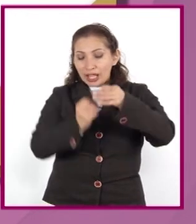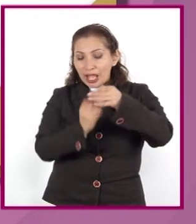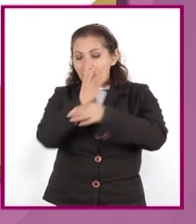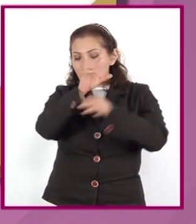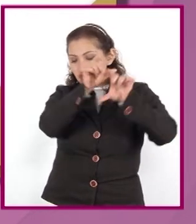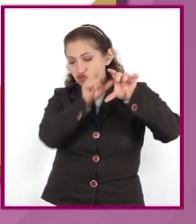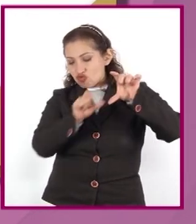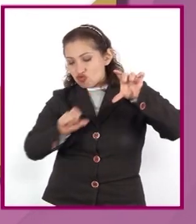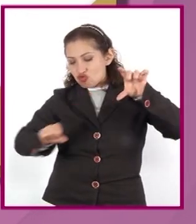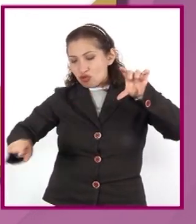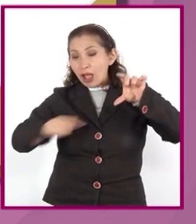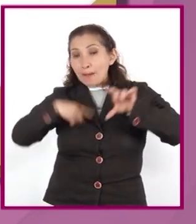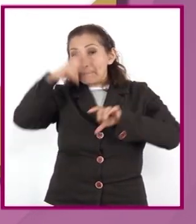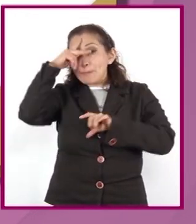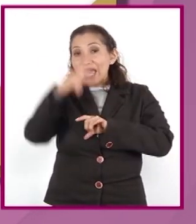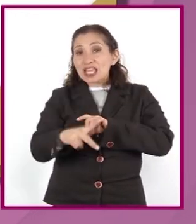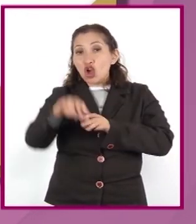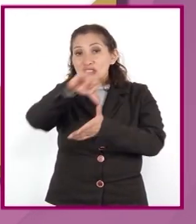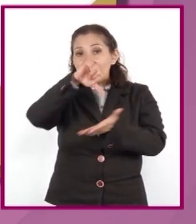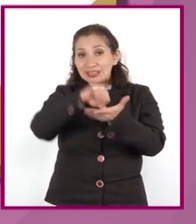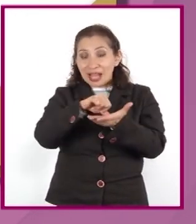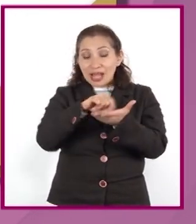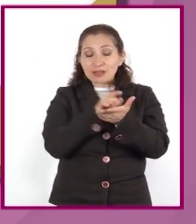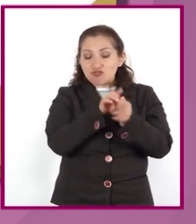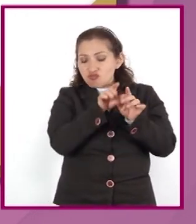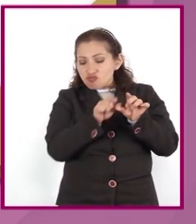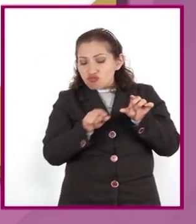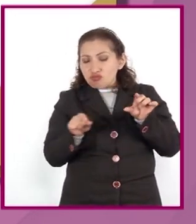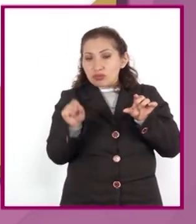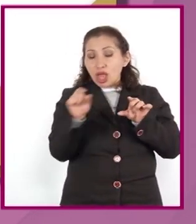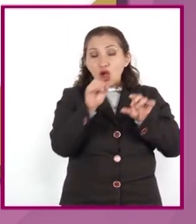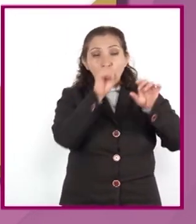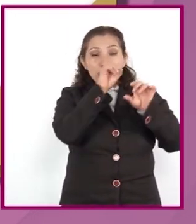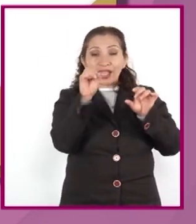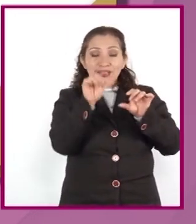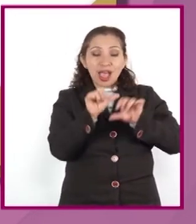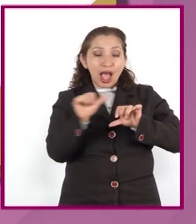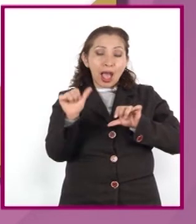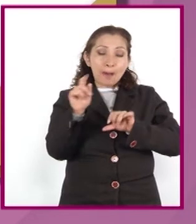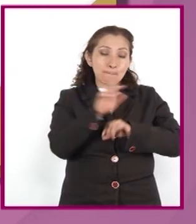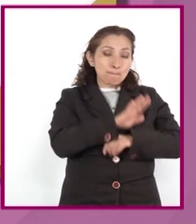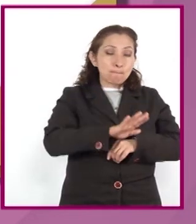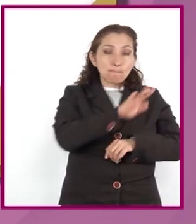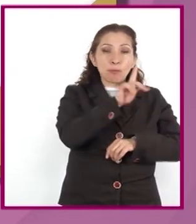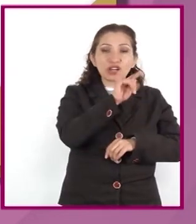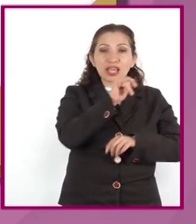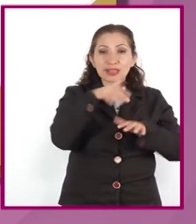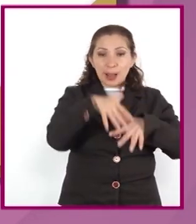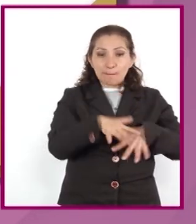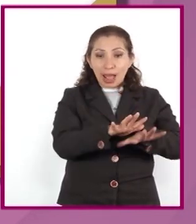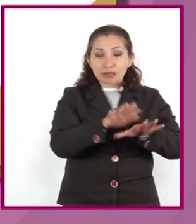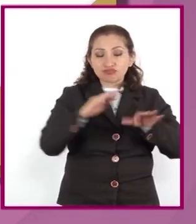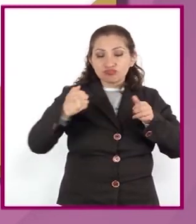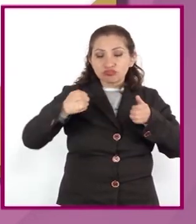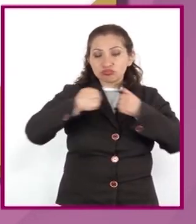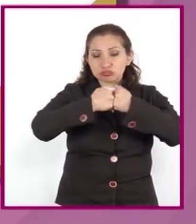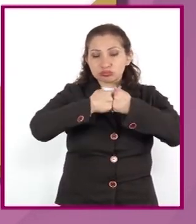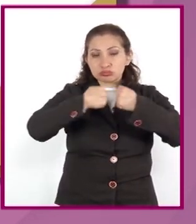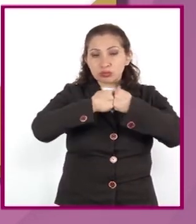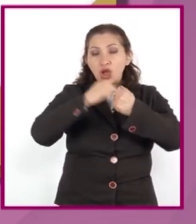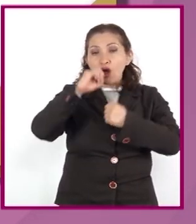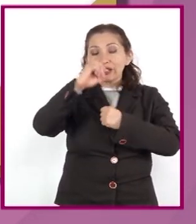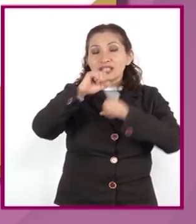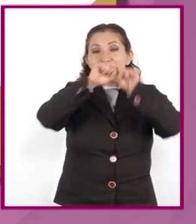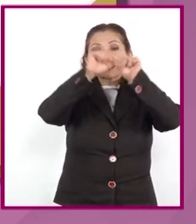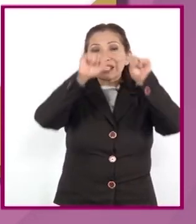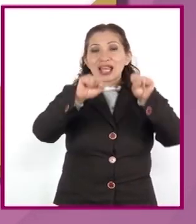un cinturón del México central y se extiende de oriente a poniente hacia el mar. Limita al oeste con la